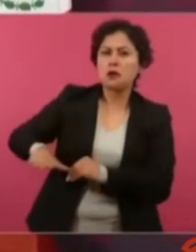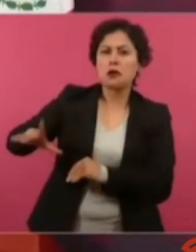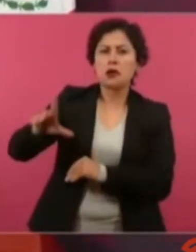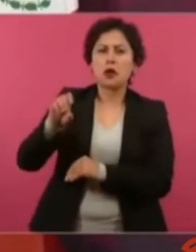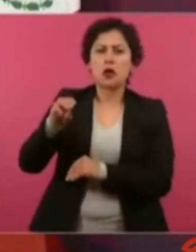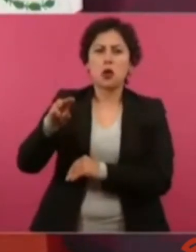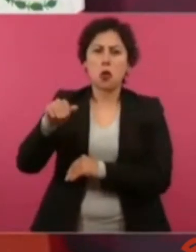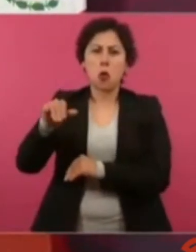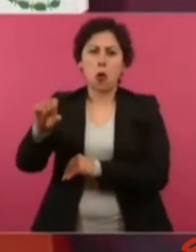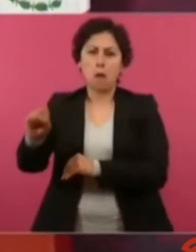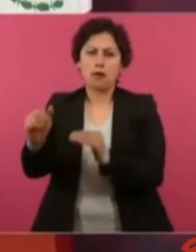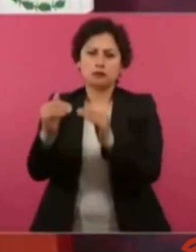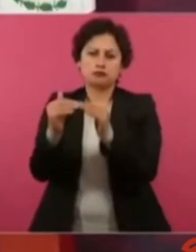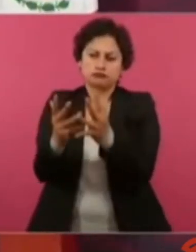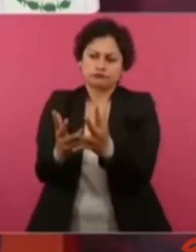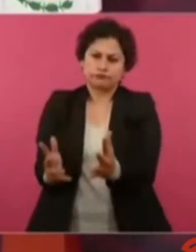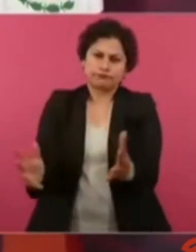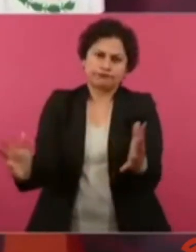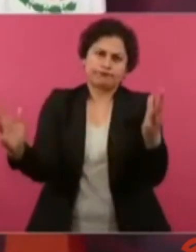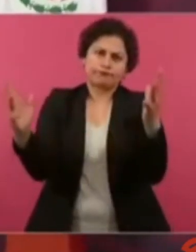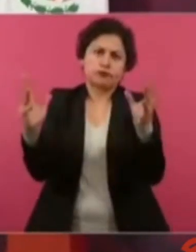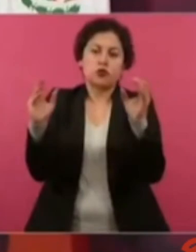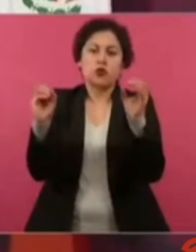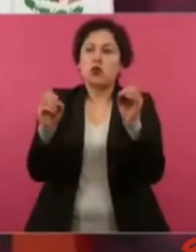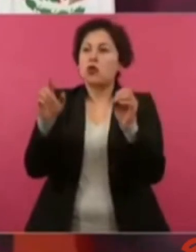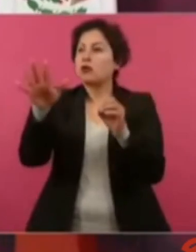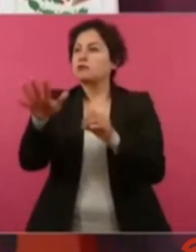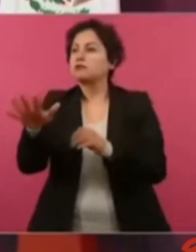tienen residencia, en Santa Fe.